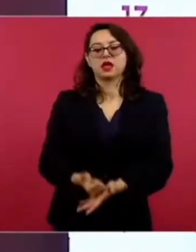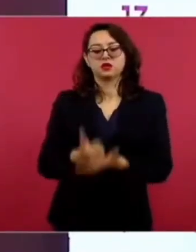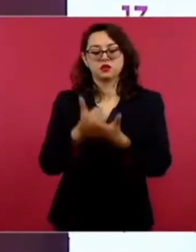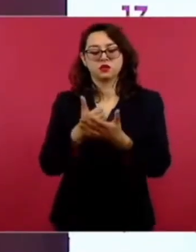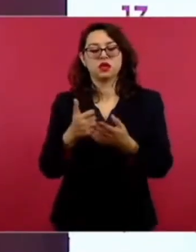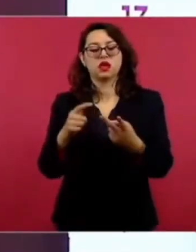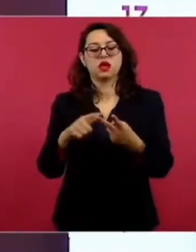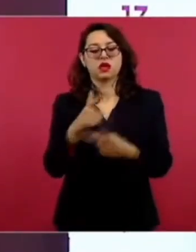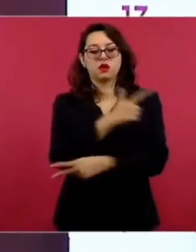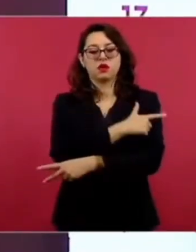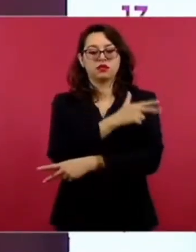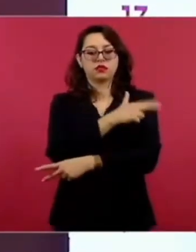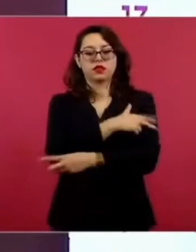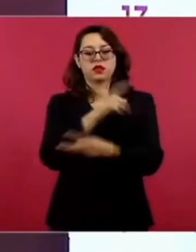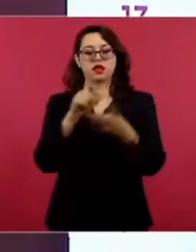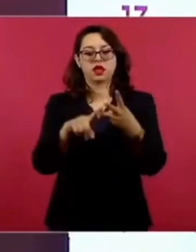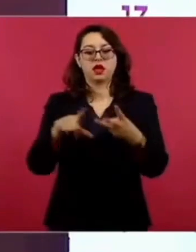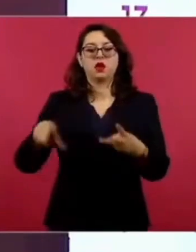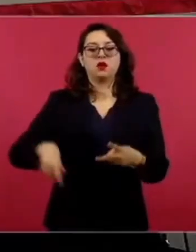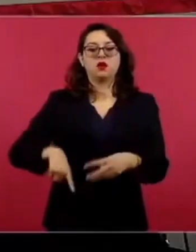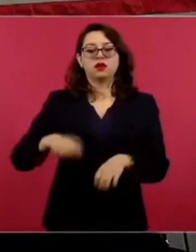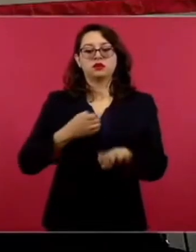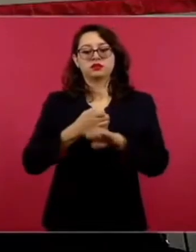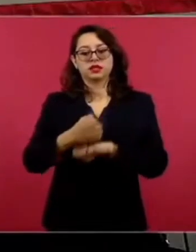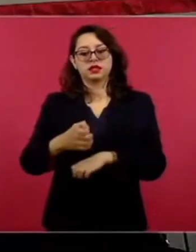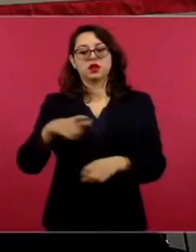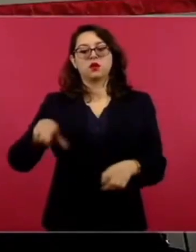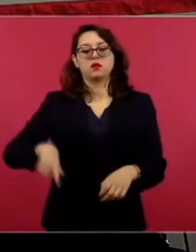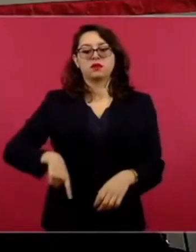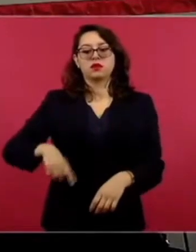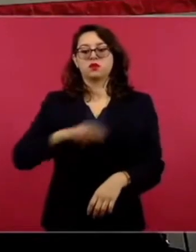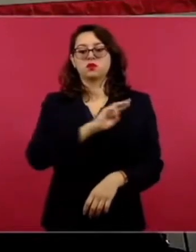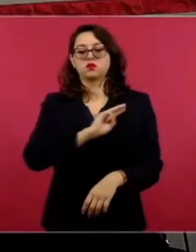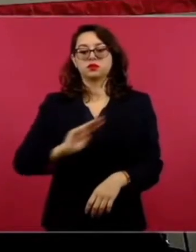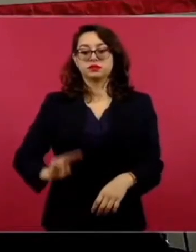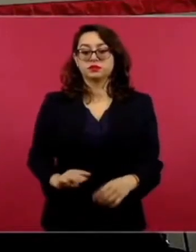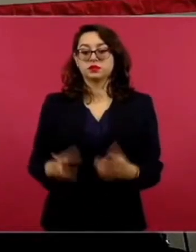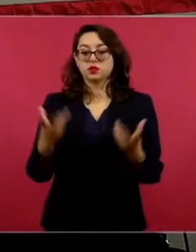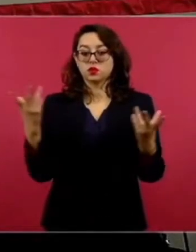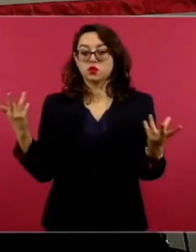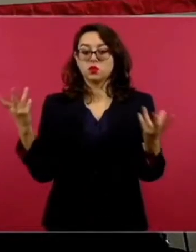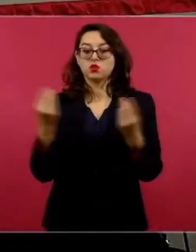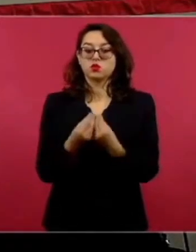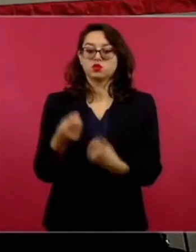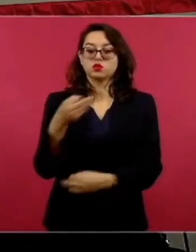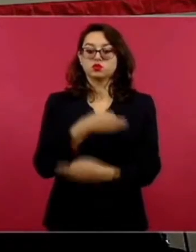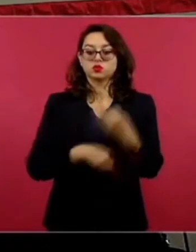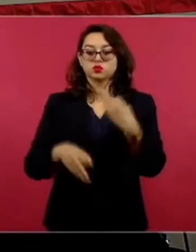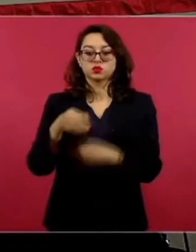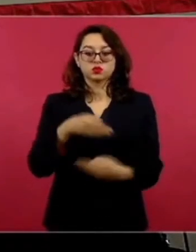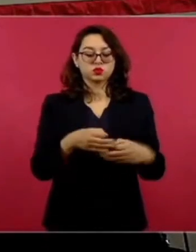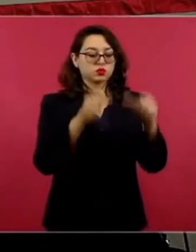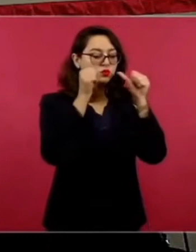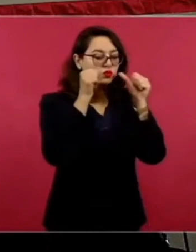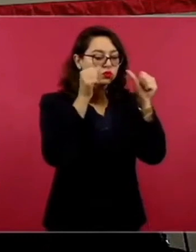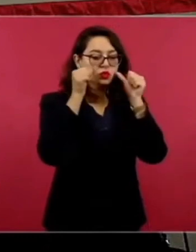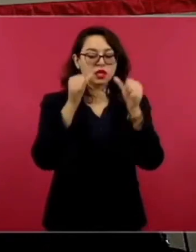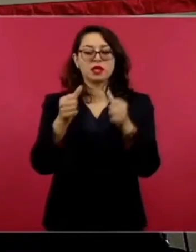Guardia Nacional y gobiernos estatales y municipales. Desde el inicio del desarme se han visitado 38